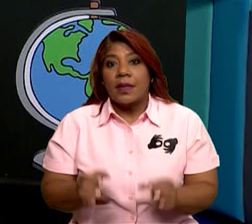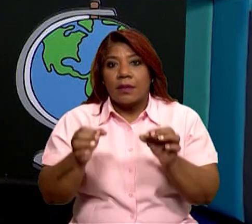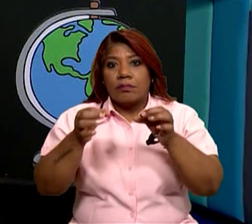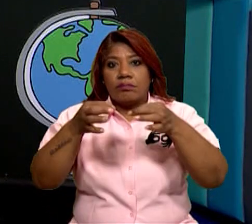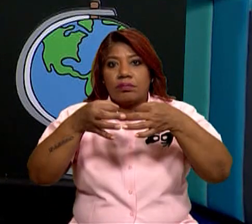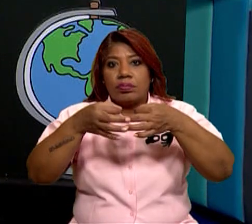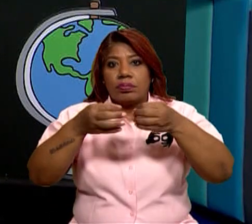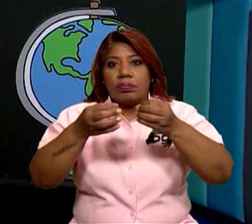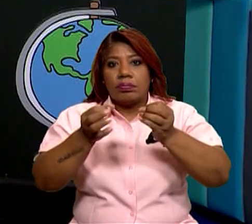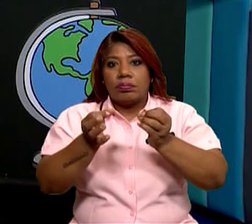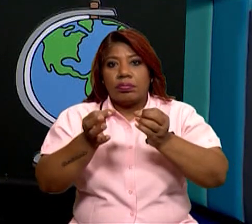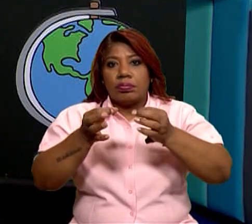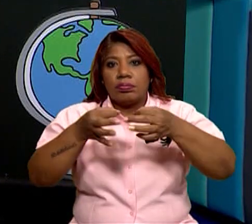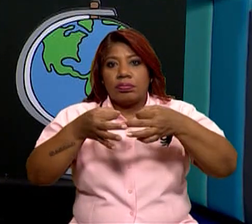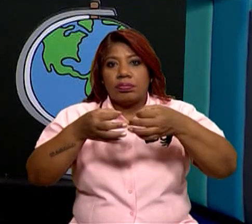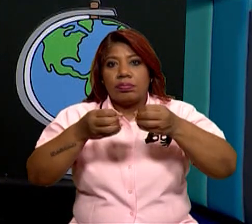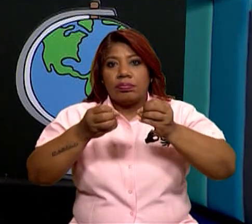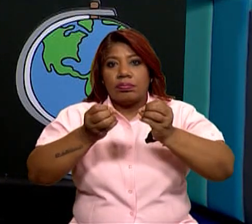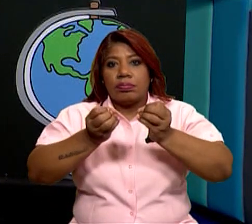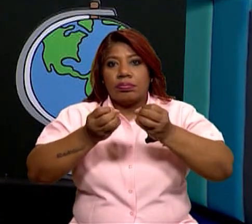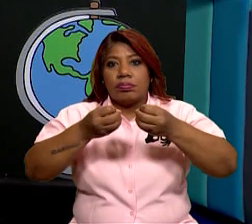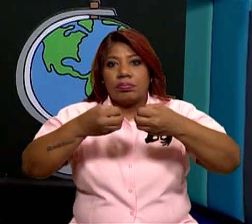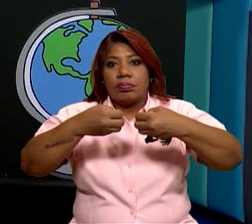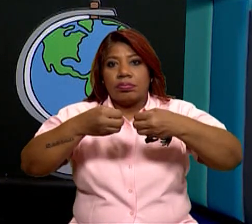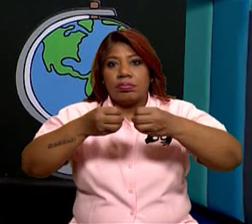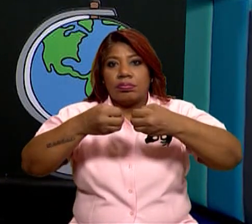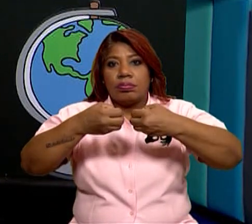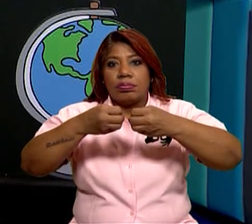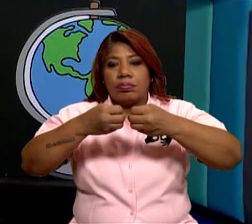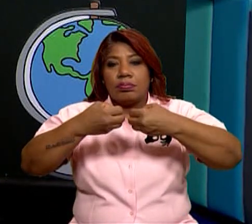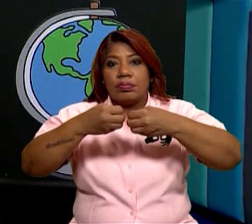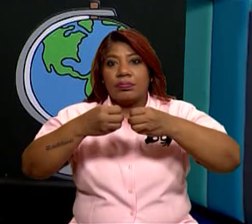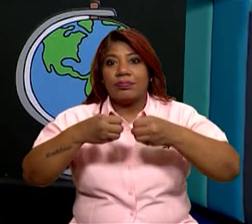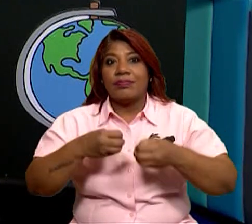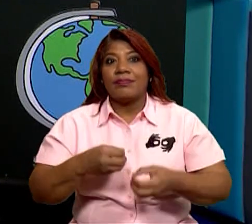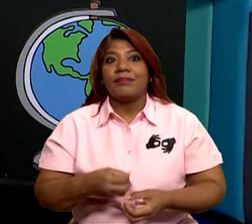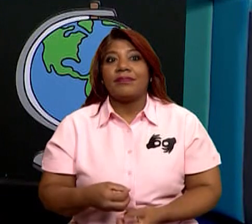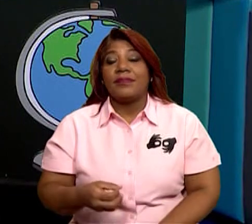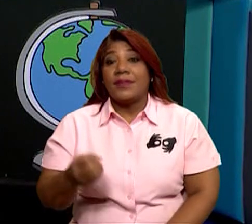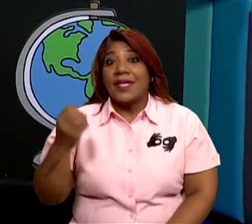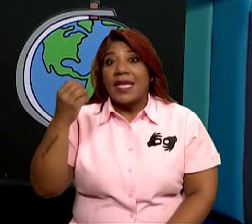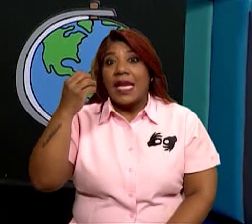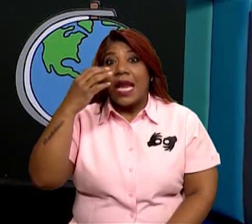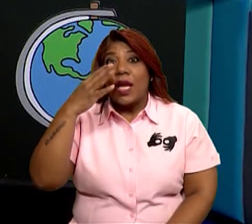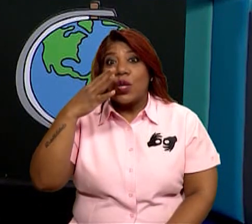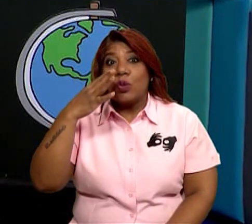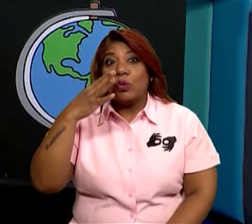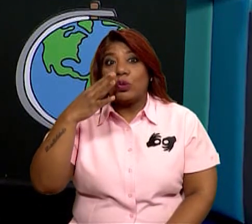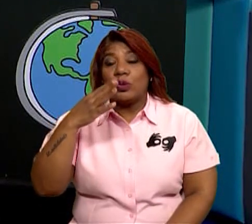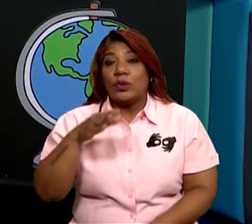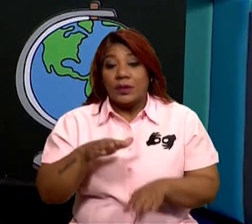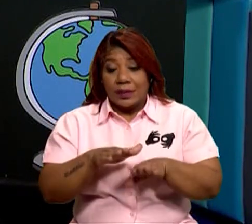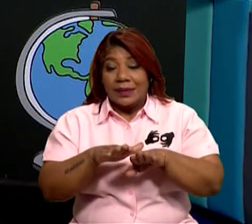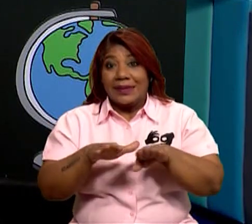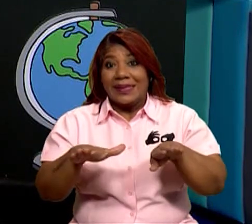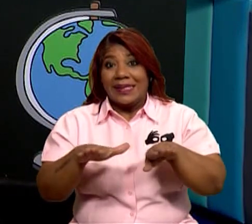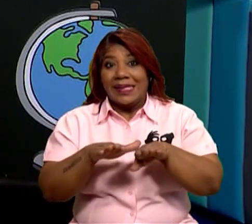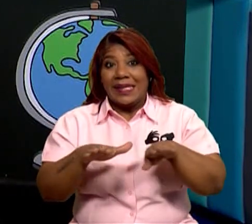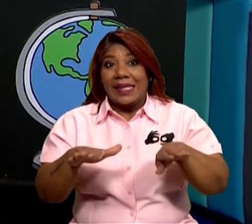en una forma más pequeña. Y así tenemos nuestra iluminación, nuestra base y tenemos